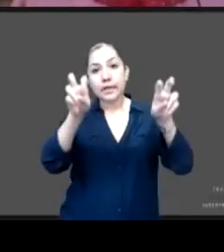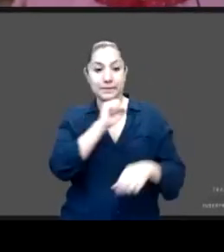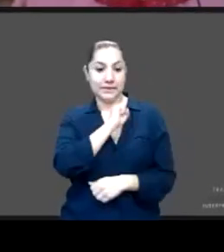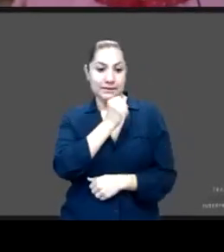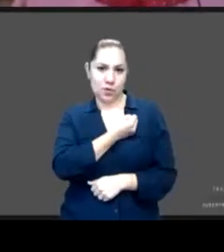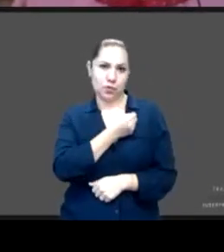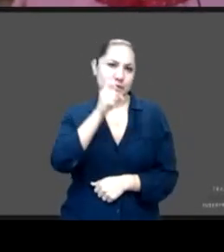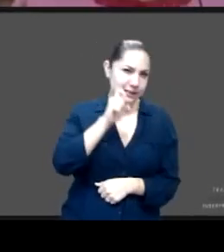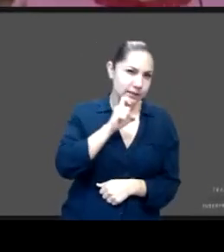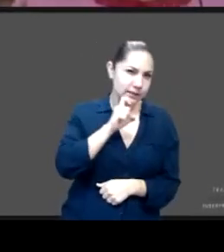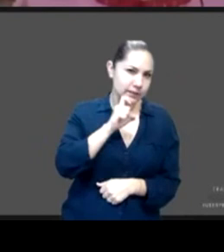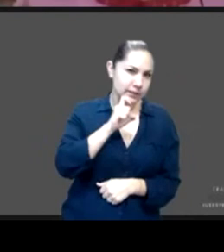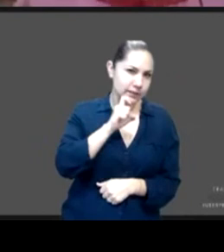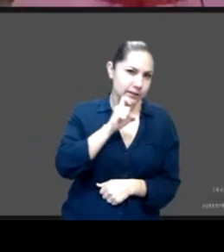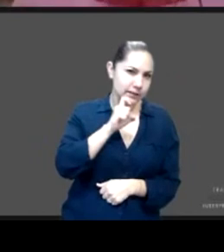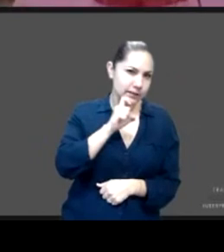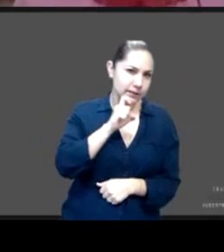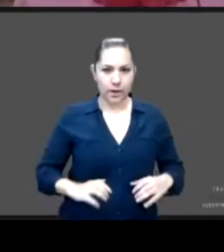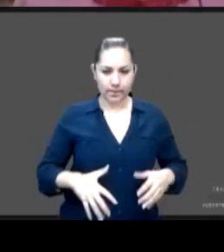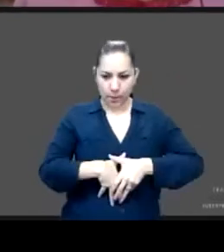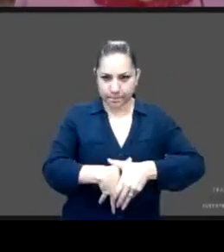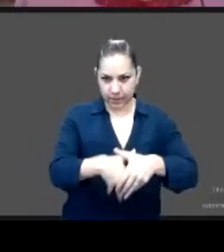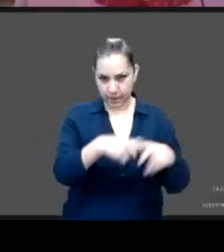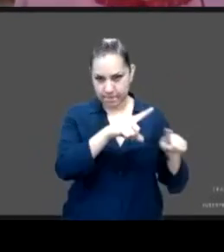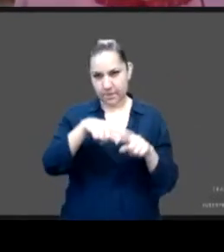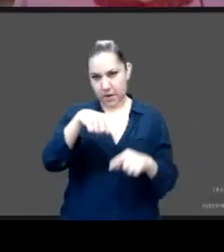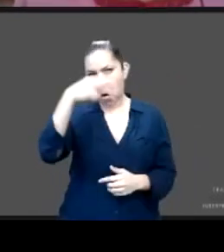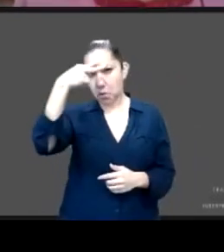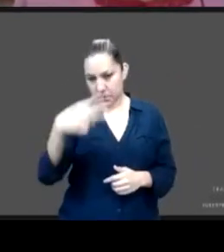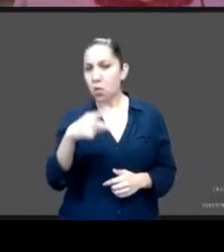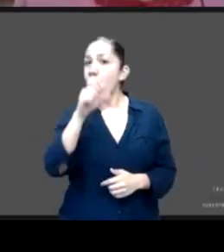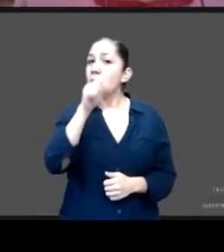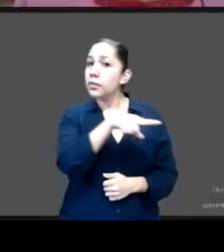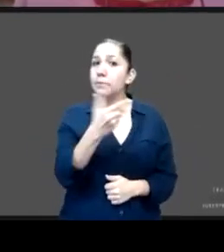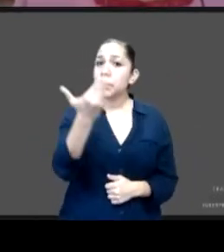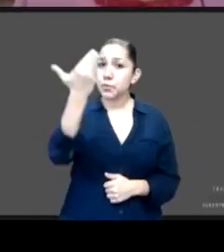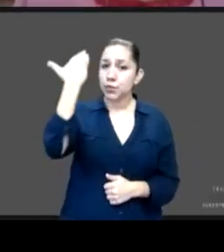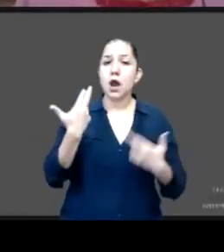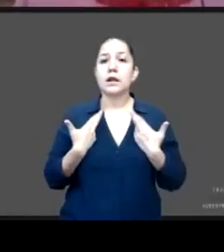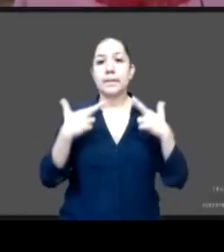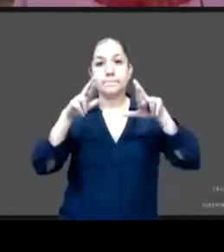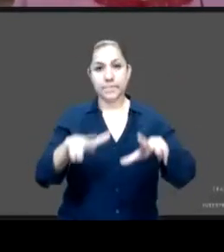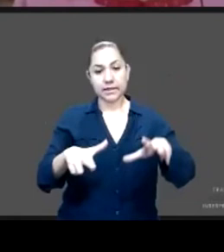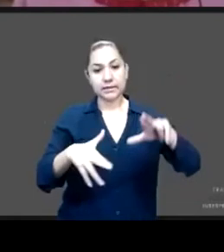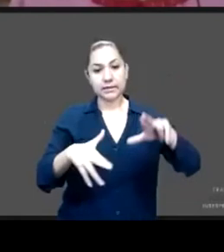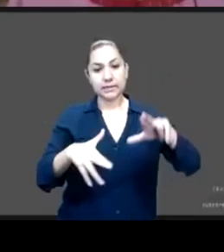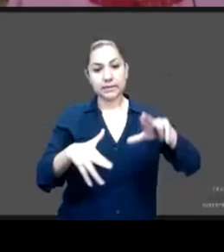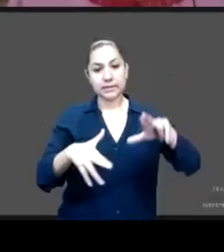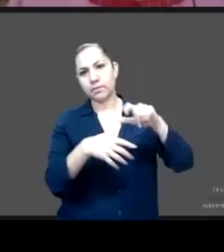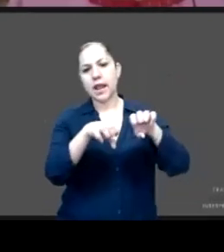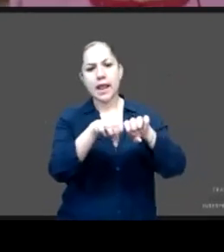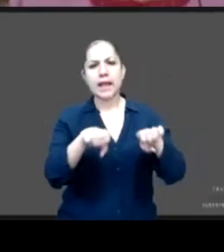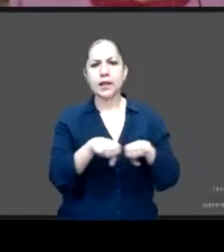Población de las Naciones Unidas en México. Además de haber sido representante latinoamericano del grupo Equip de la